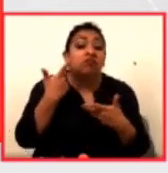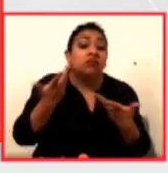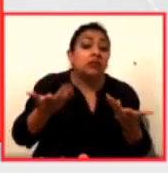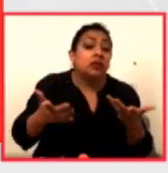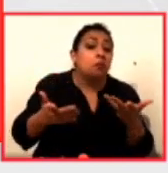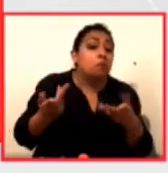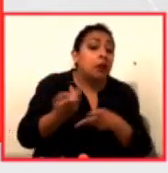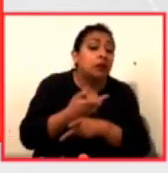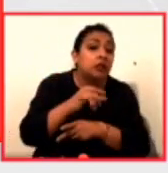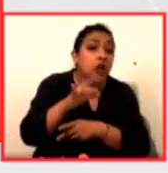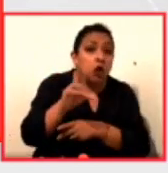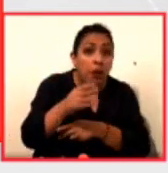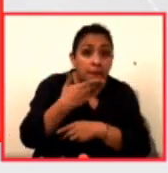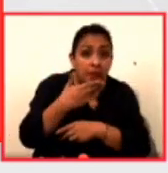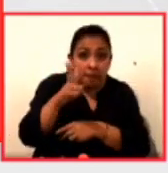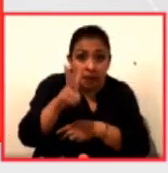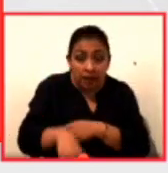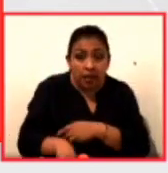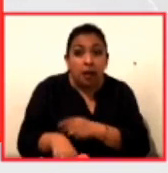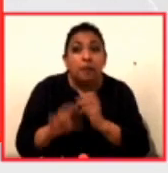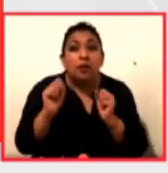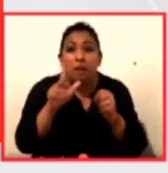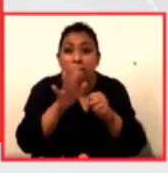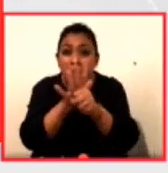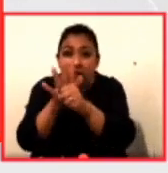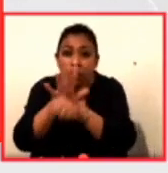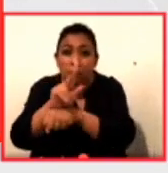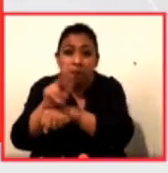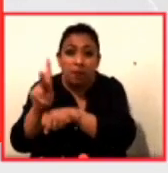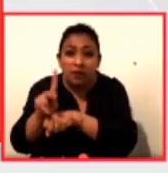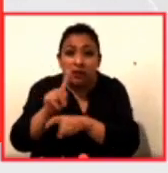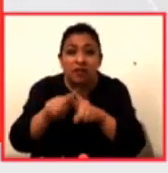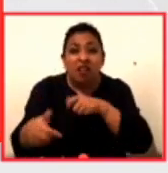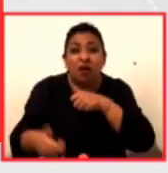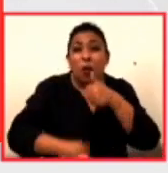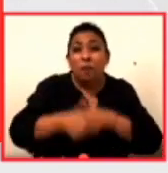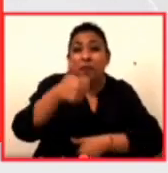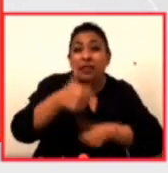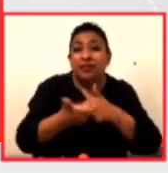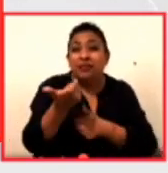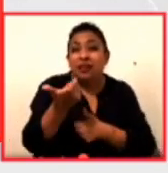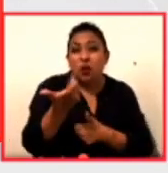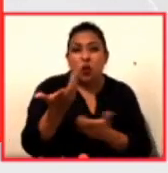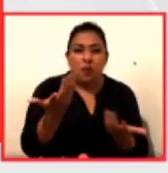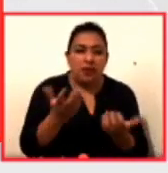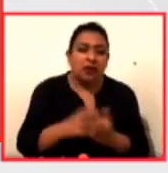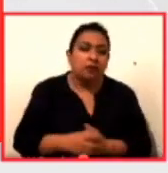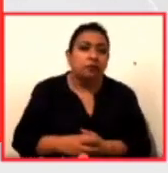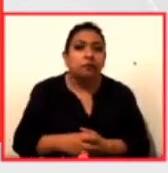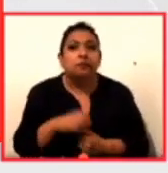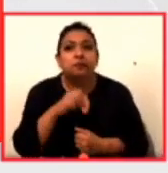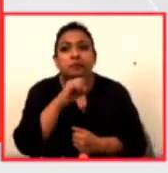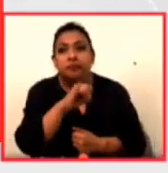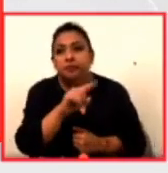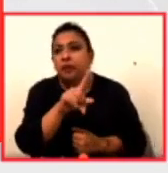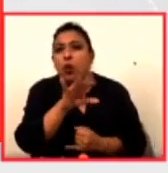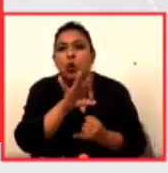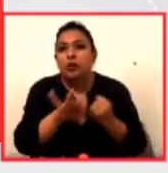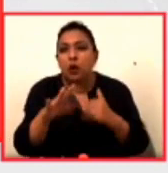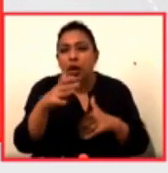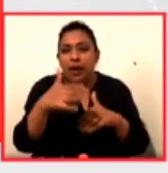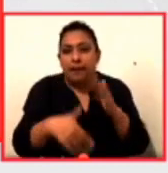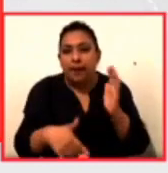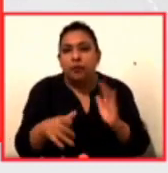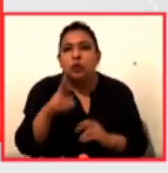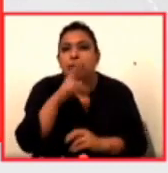bajo la constante presión de los estados que compiten económicamente hablando bueno y bueno ya nos vamos a despedir nada más como